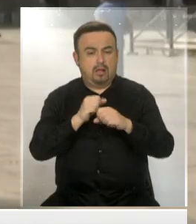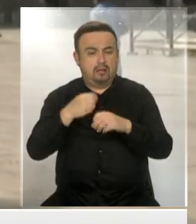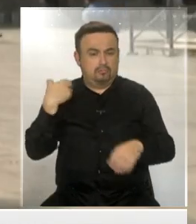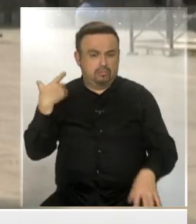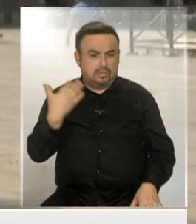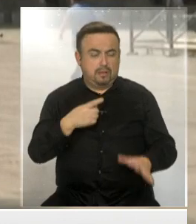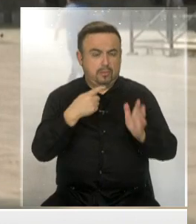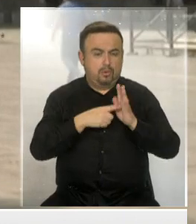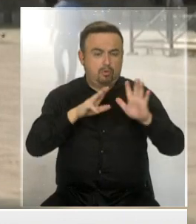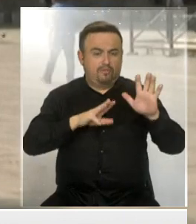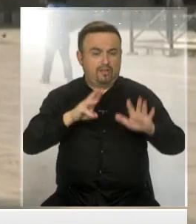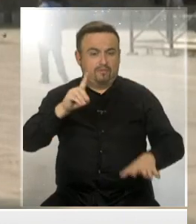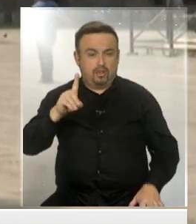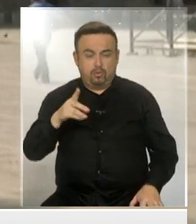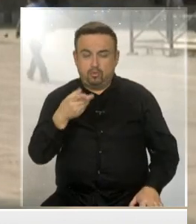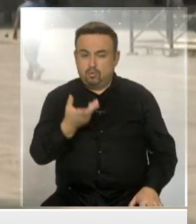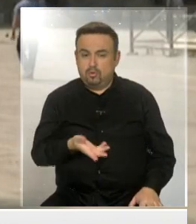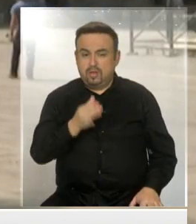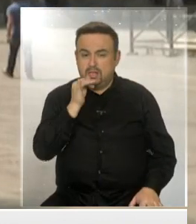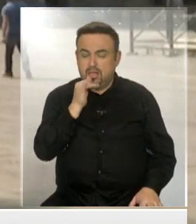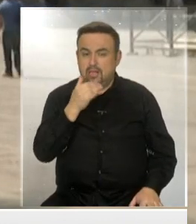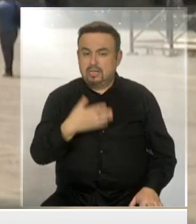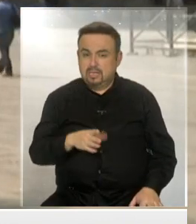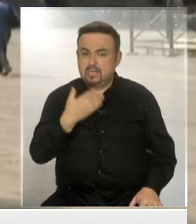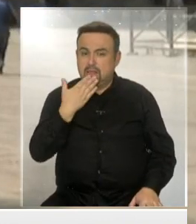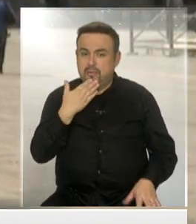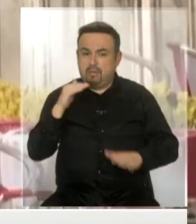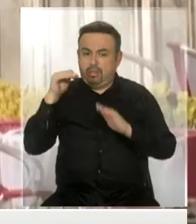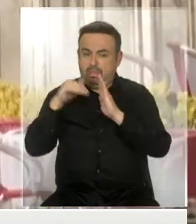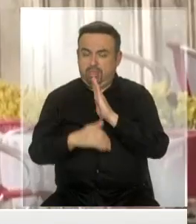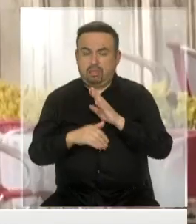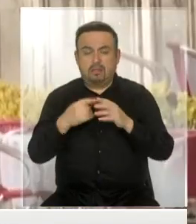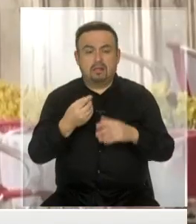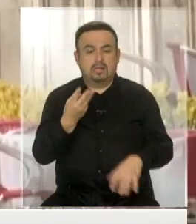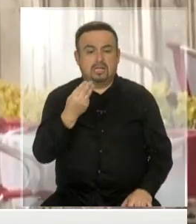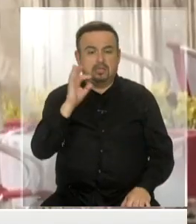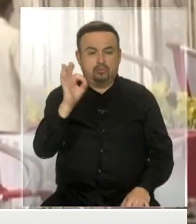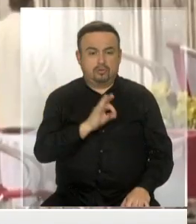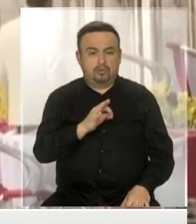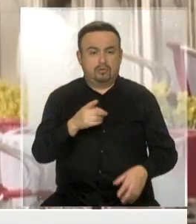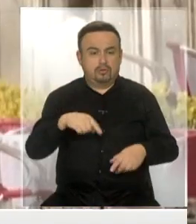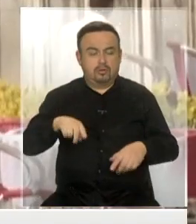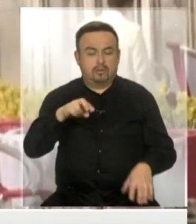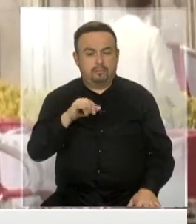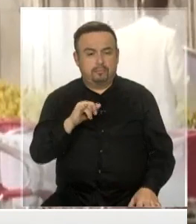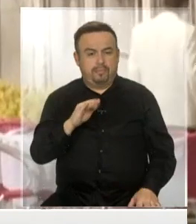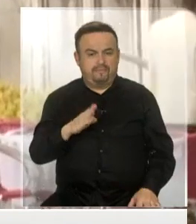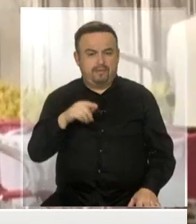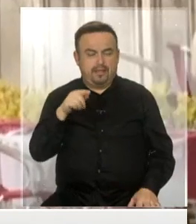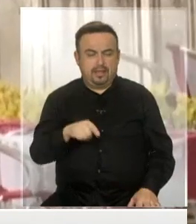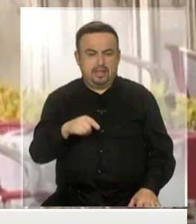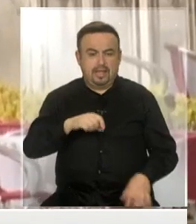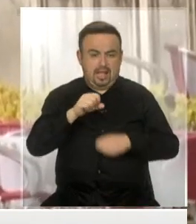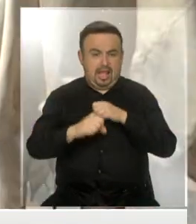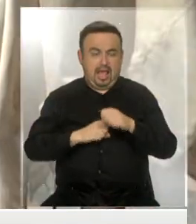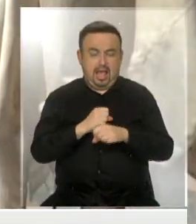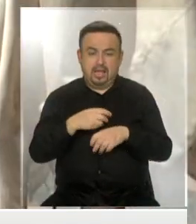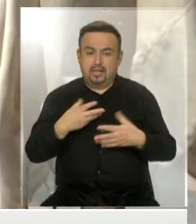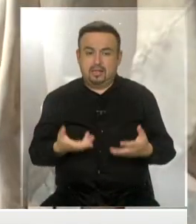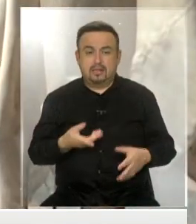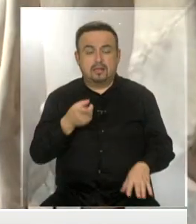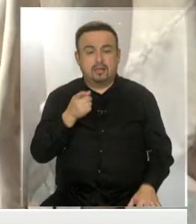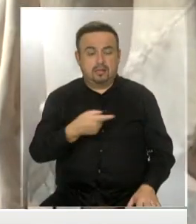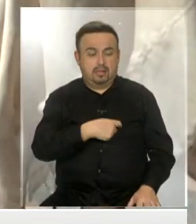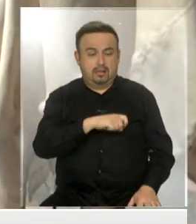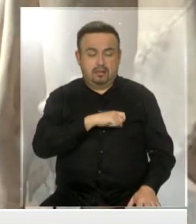1991. En Italia se espera una caída de hasta el 13% de su Producto Interno Bruto para este año, mientras